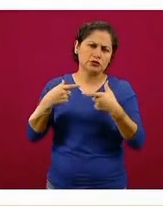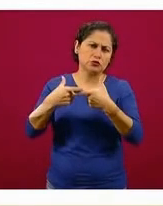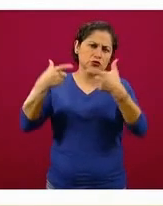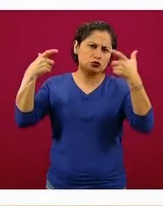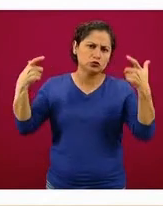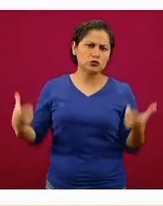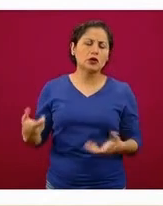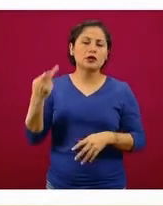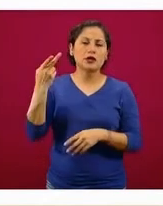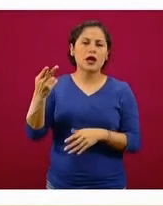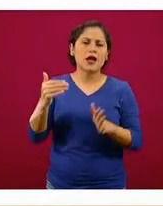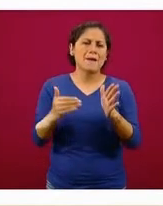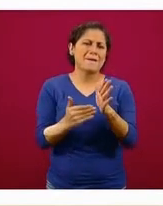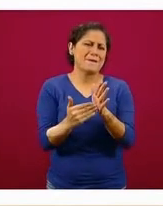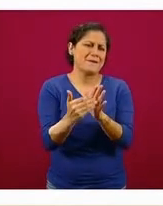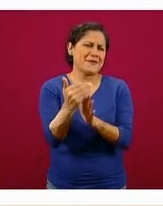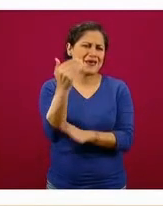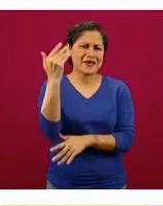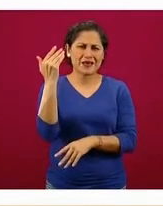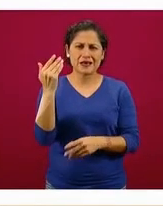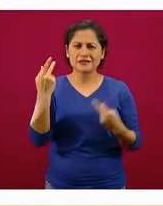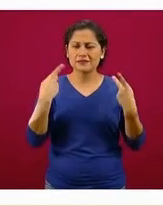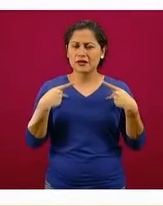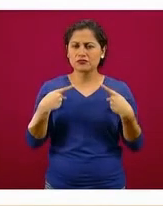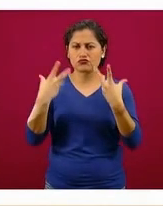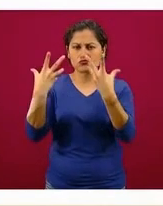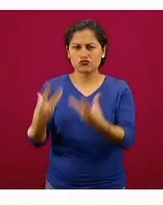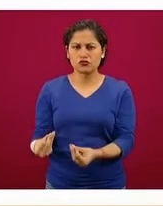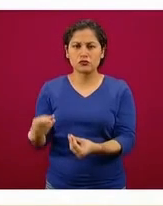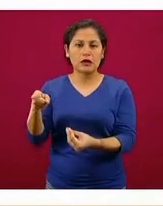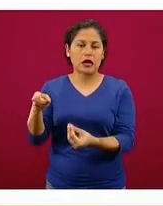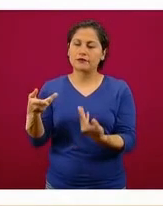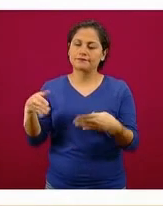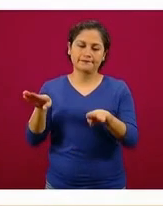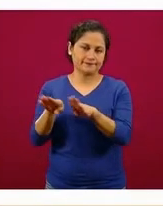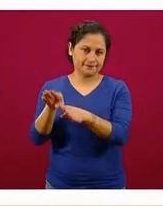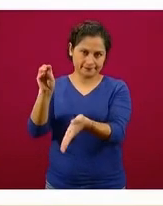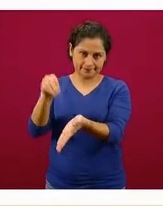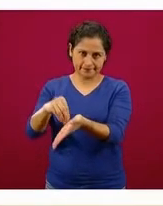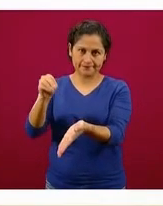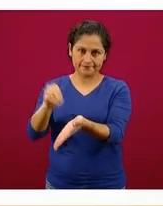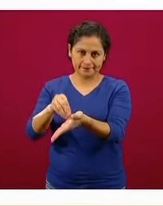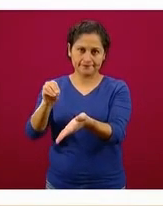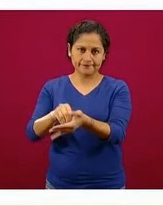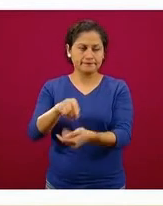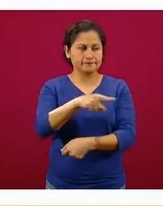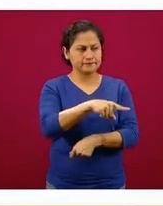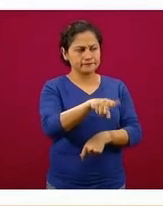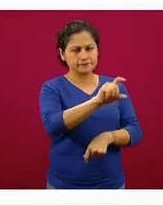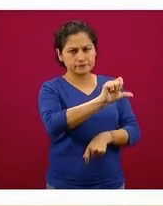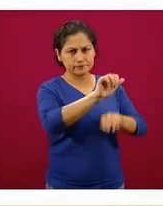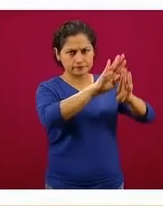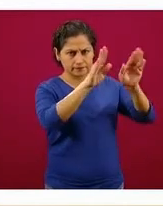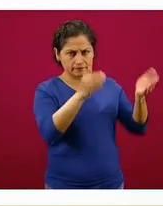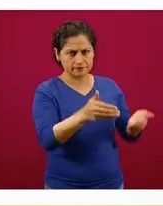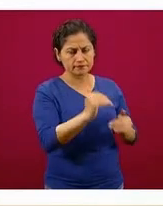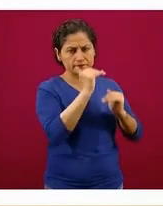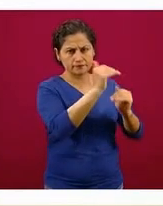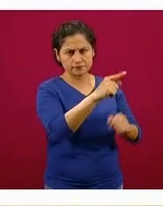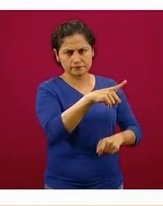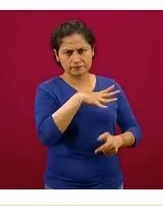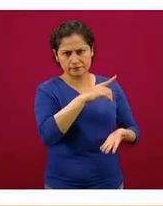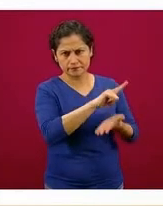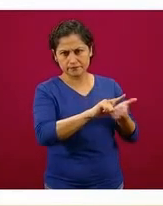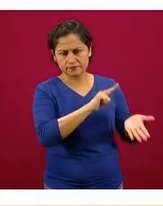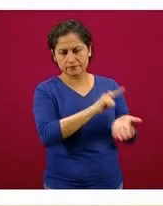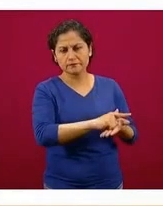decenas de miles de personas, no es conveniente que en este momento ocurran. Lo mismo centros nocturnos, bares y salones de